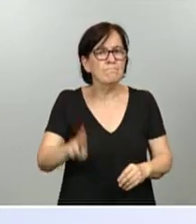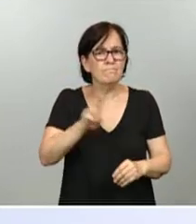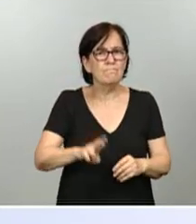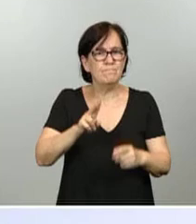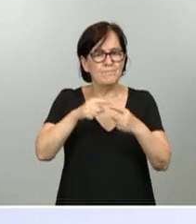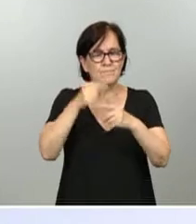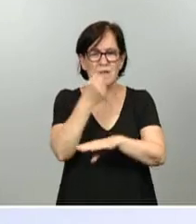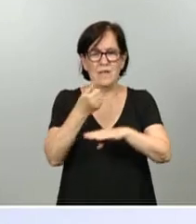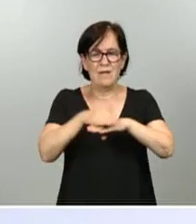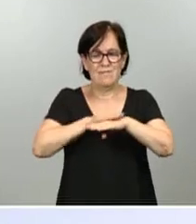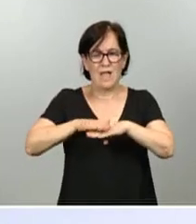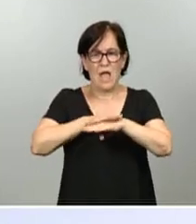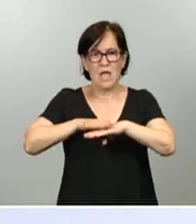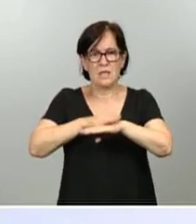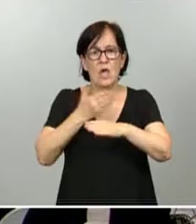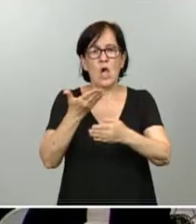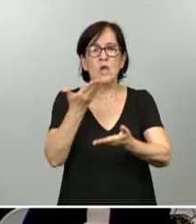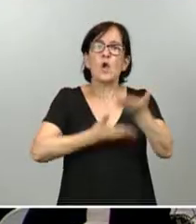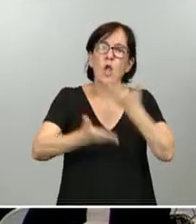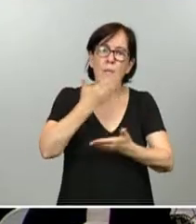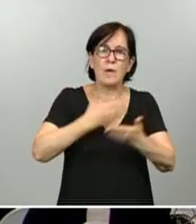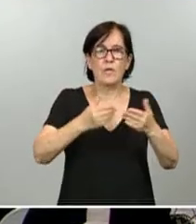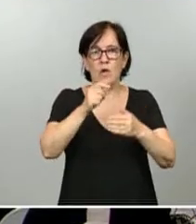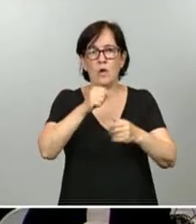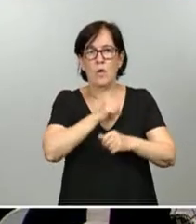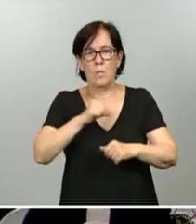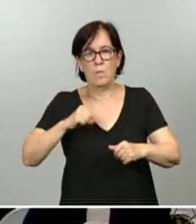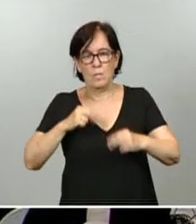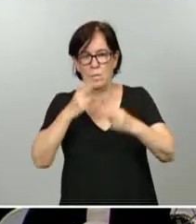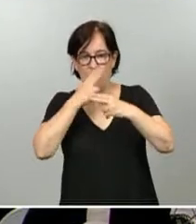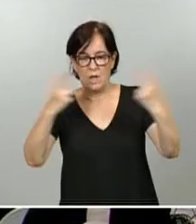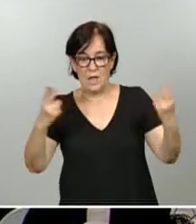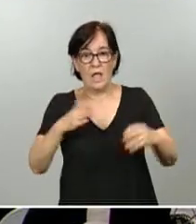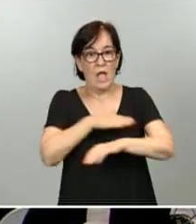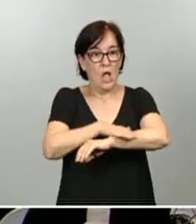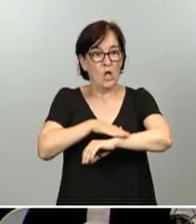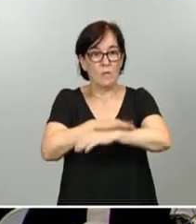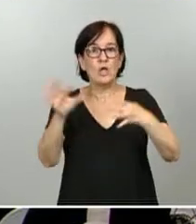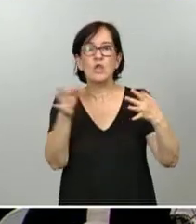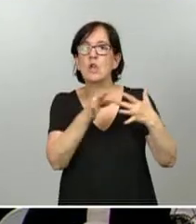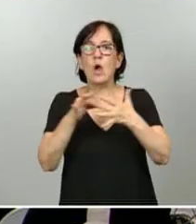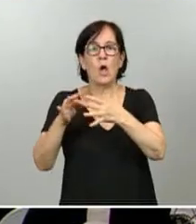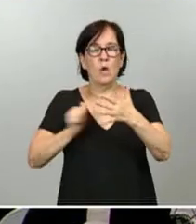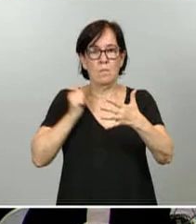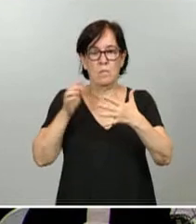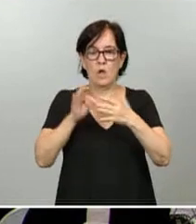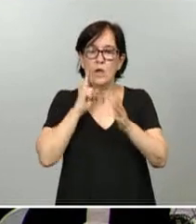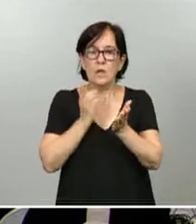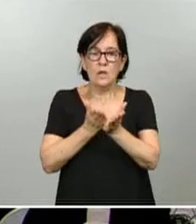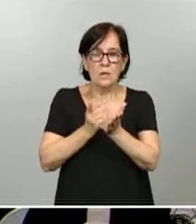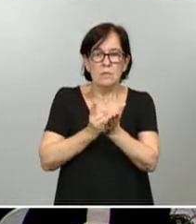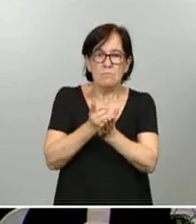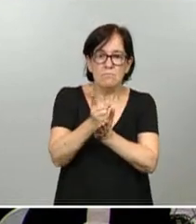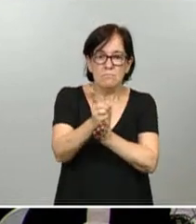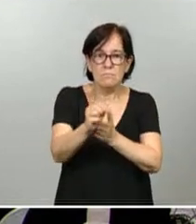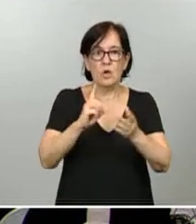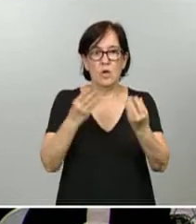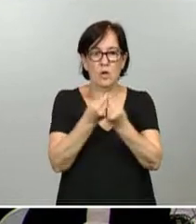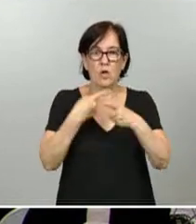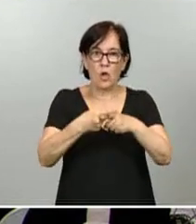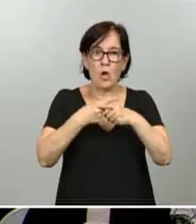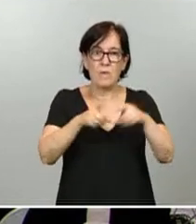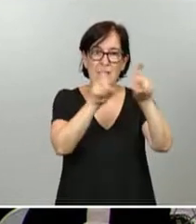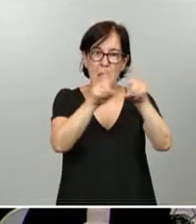en la colaboración público-privada. El Gobierno tiene la oportunidad de liderar una hoja de ruta compartida con empresas y agentes sociales